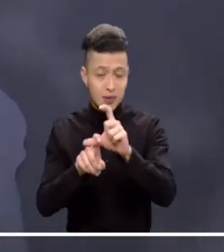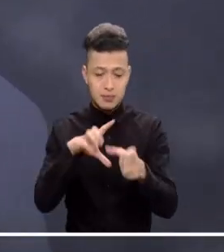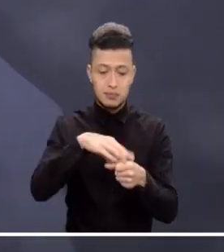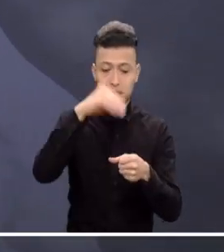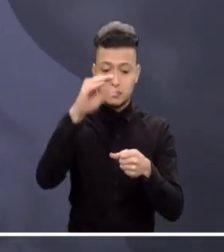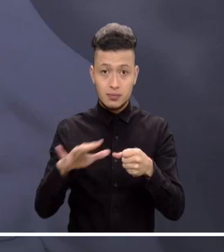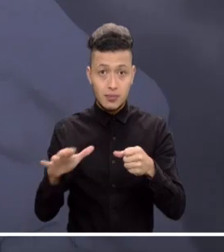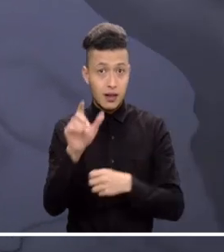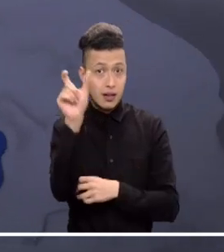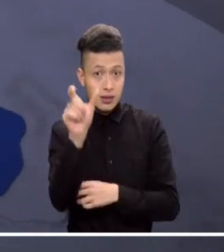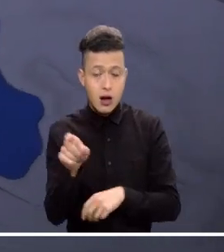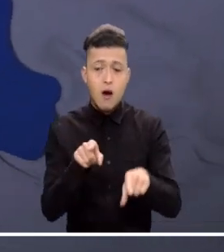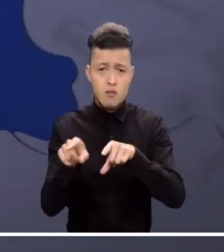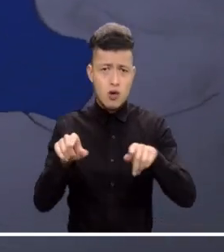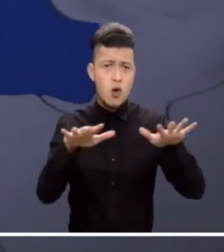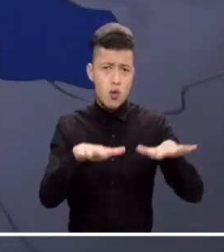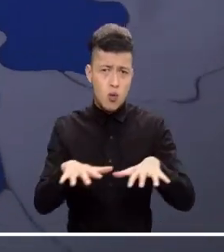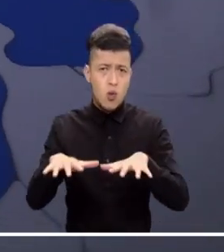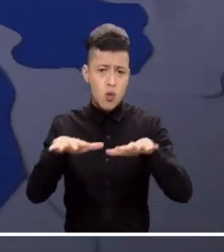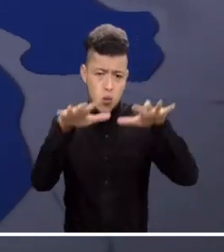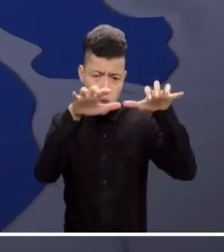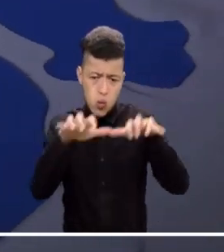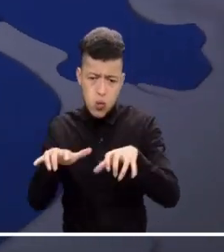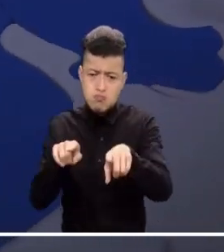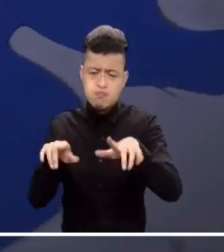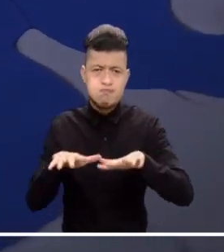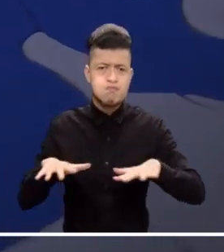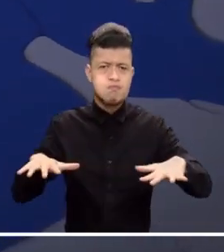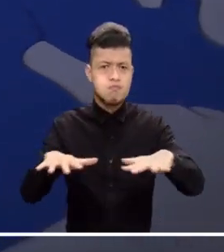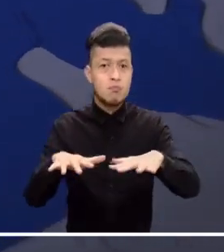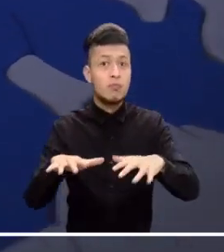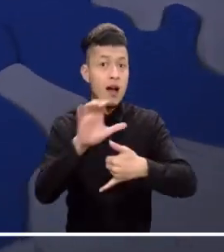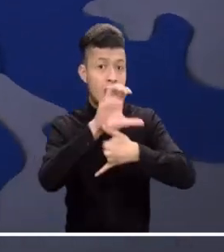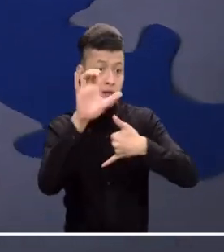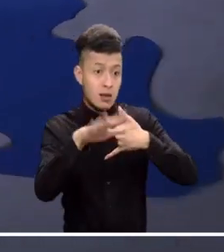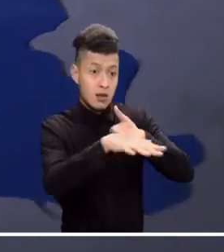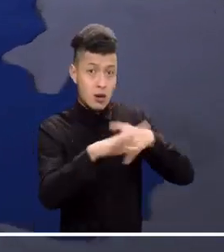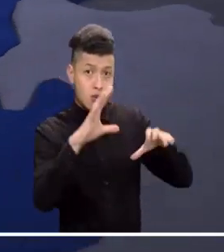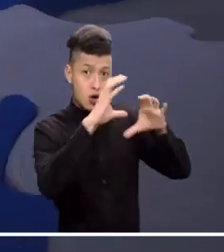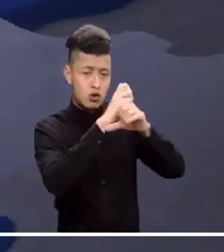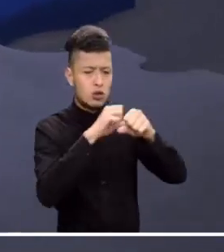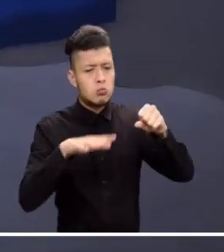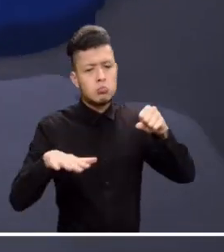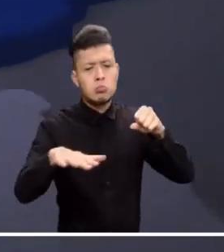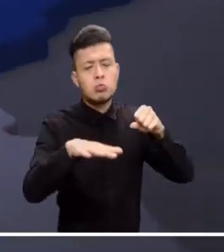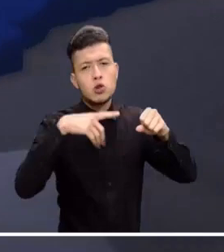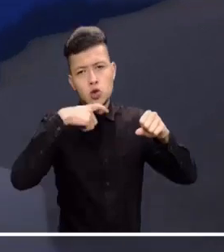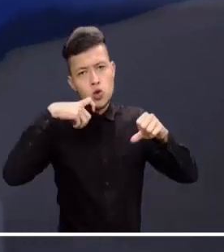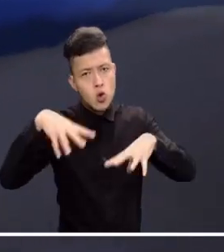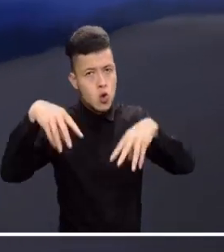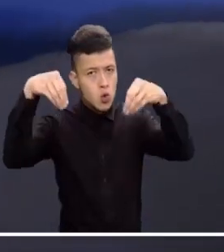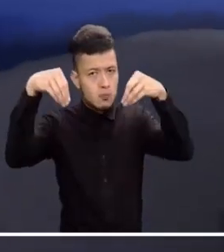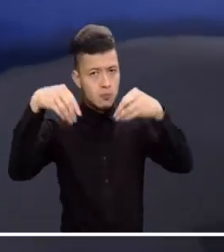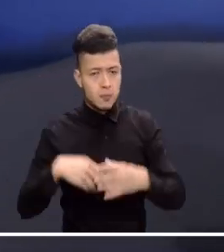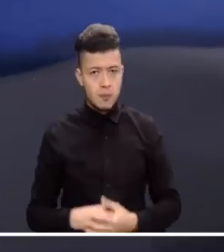Magdalena y César mantienen el pronóstico de lluvias en su territorio. Por lo demás, la noche caribeña espera tiempo seco.